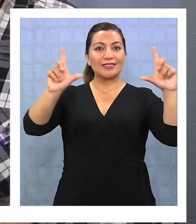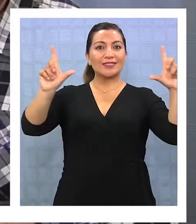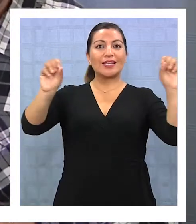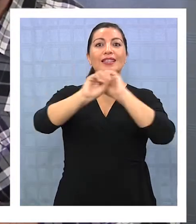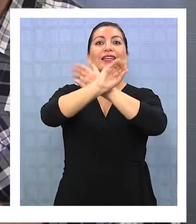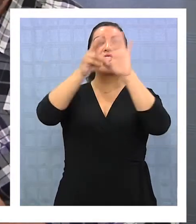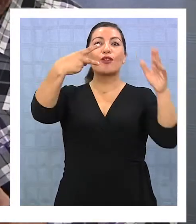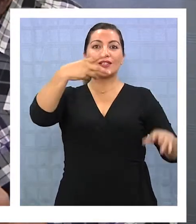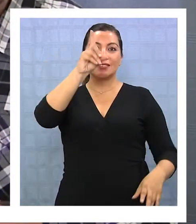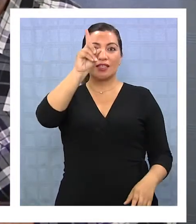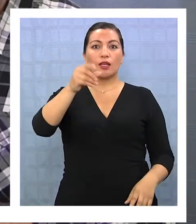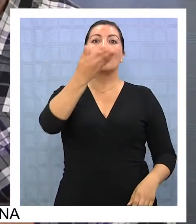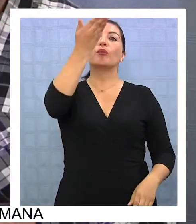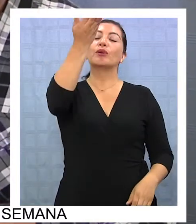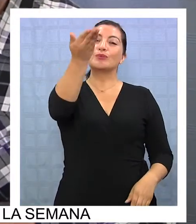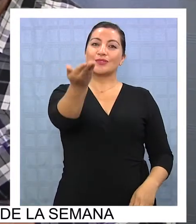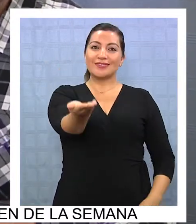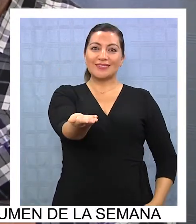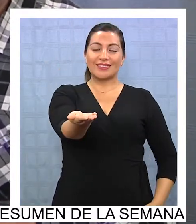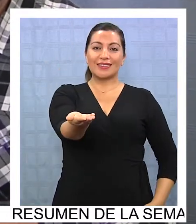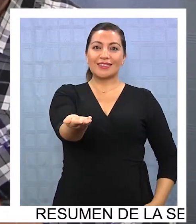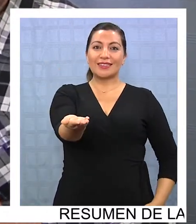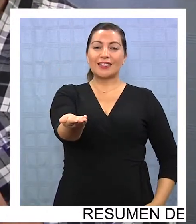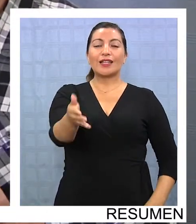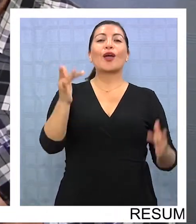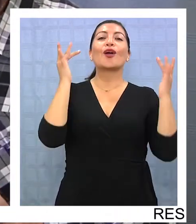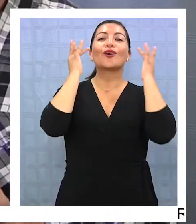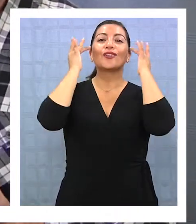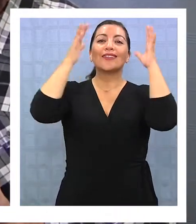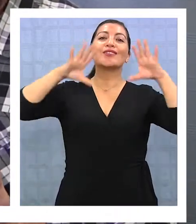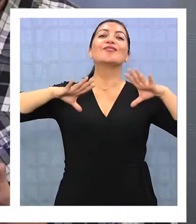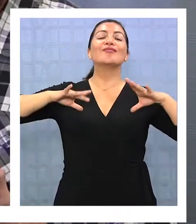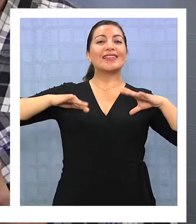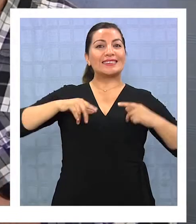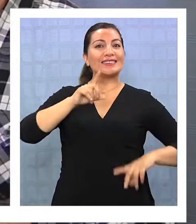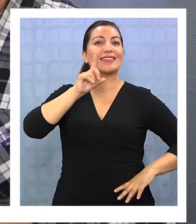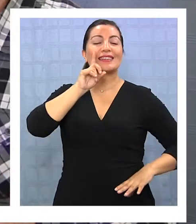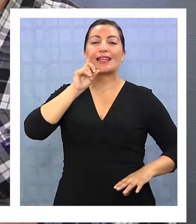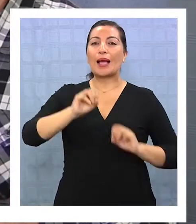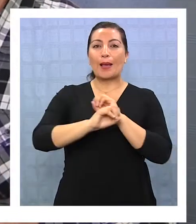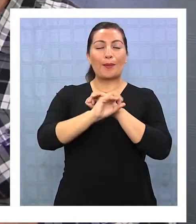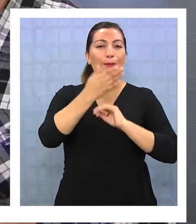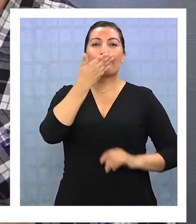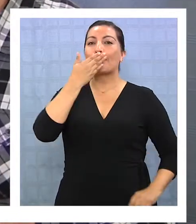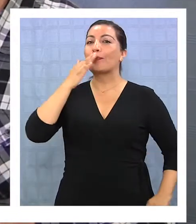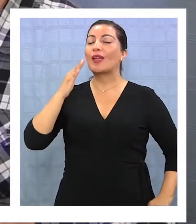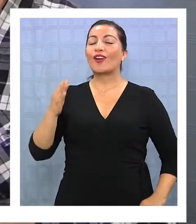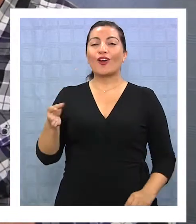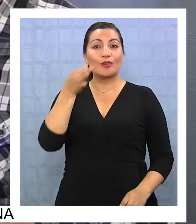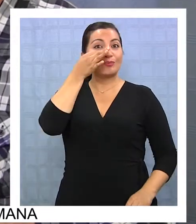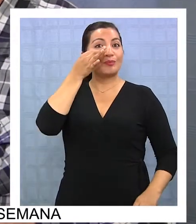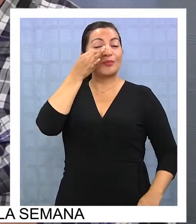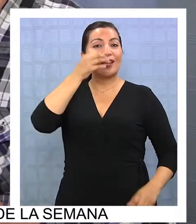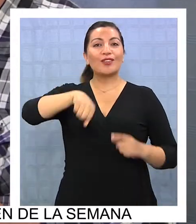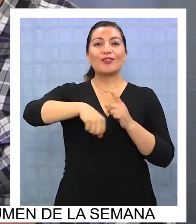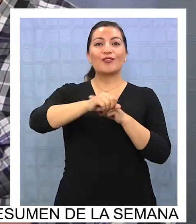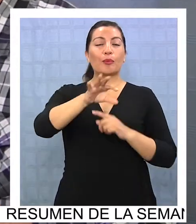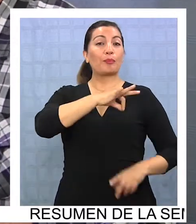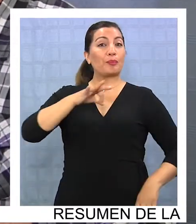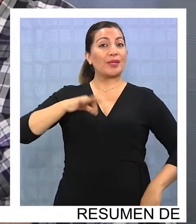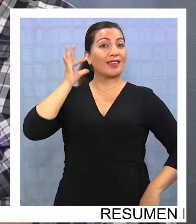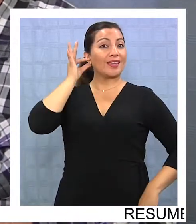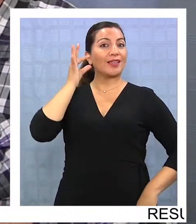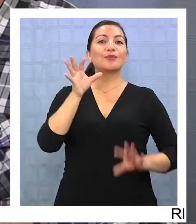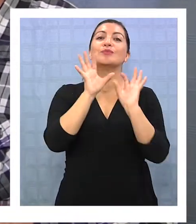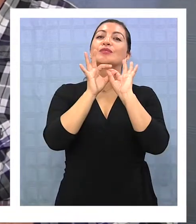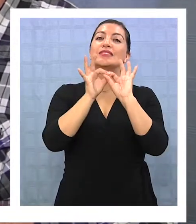nuestra nitidez porque lo hacemos justamente para que usted esté contento, esté feliz y tenga la mejor fórmula de ver fútbol. Ministra, gracias